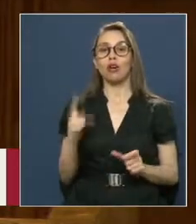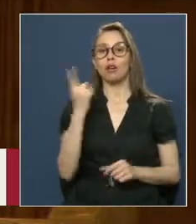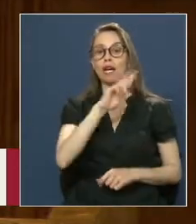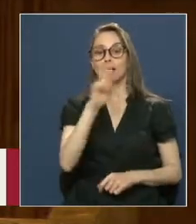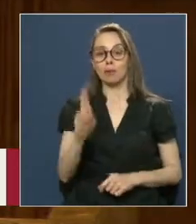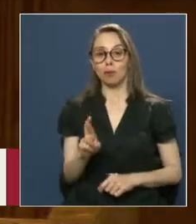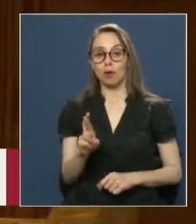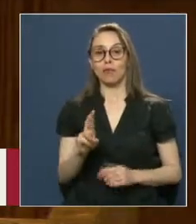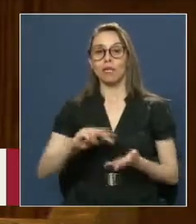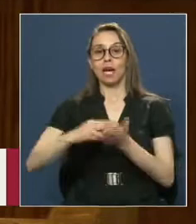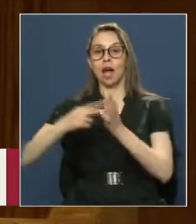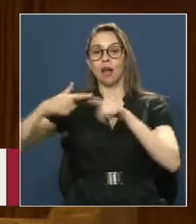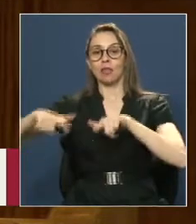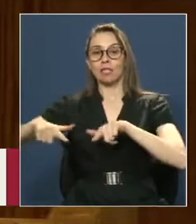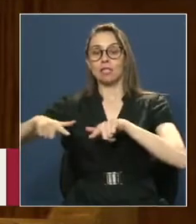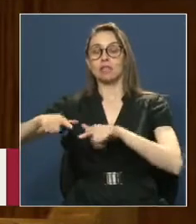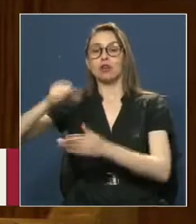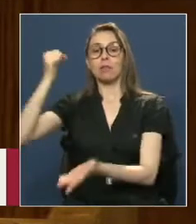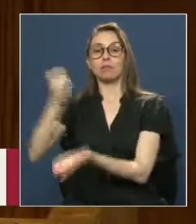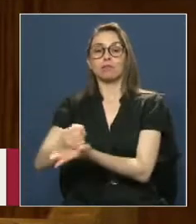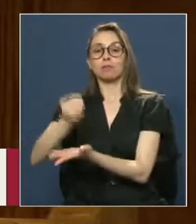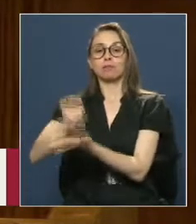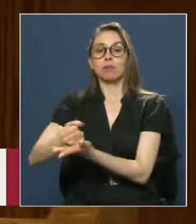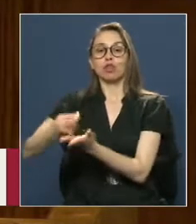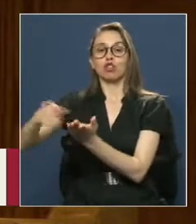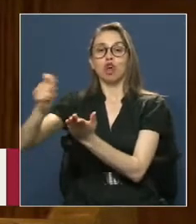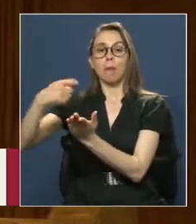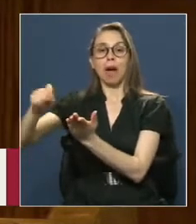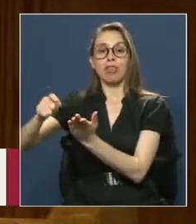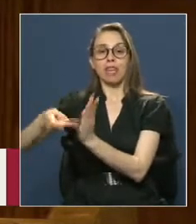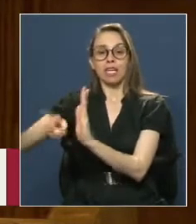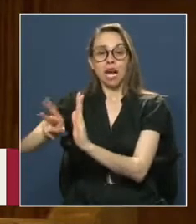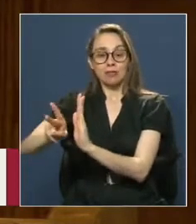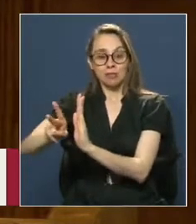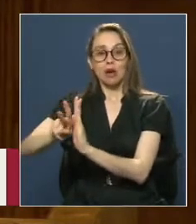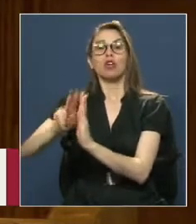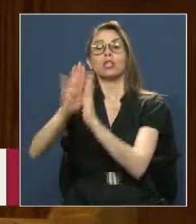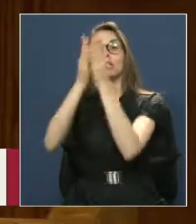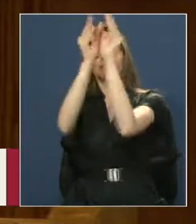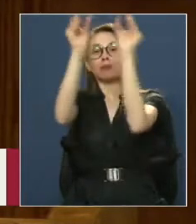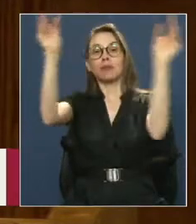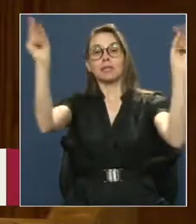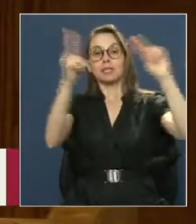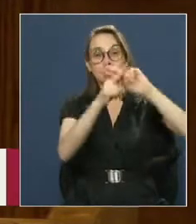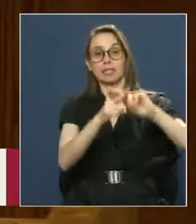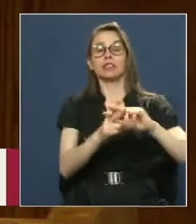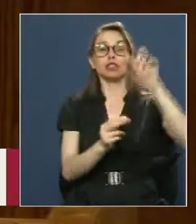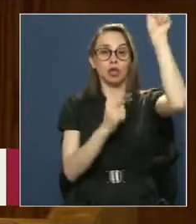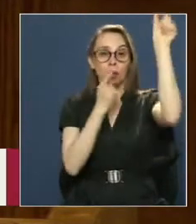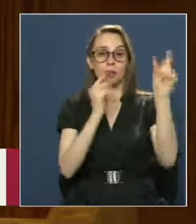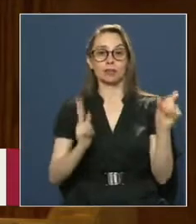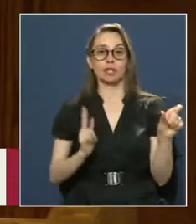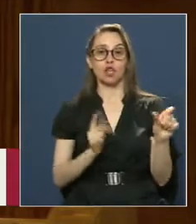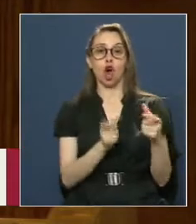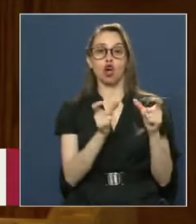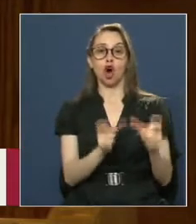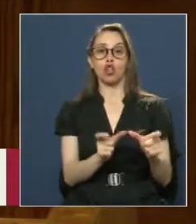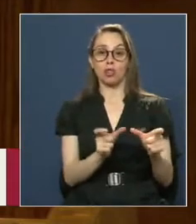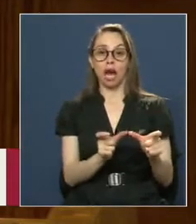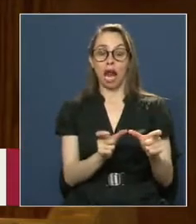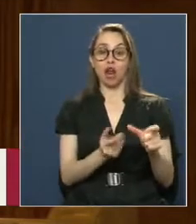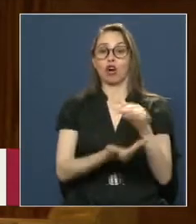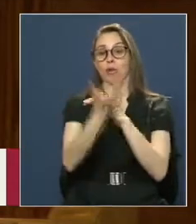En la División Toma de Razón y Registro Sin embargo, el Contralor de entonces, don